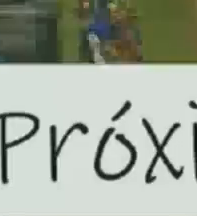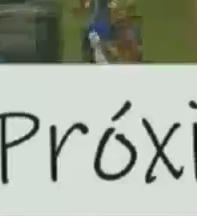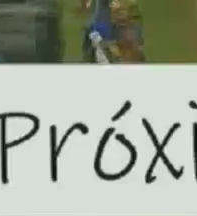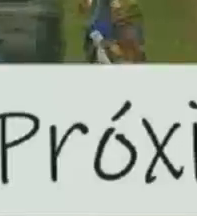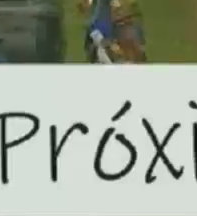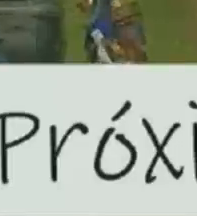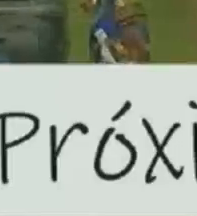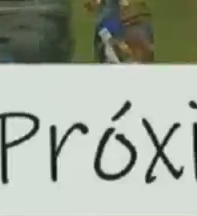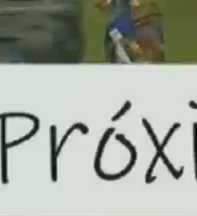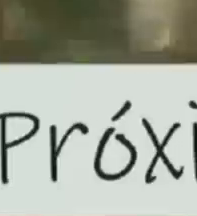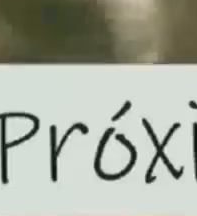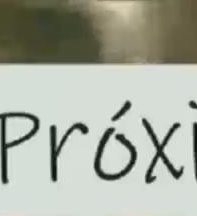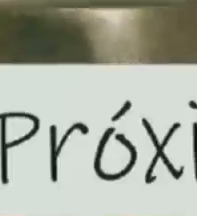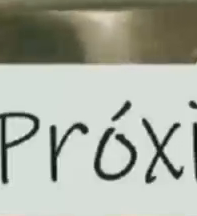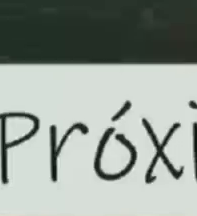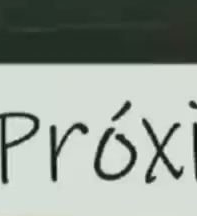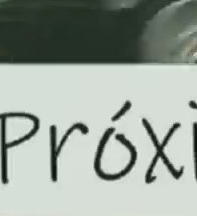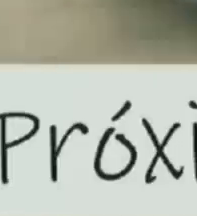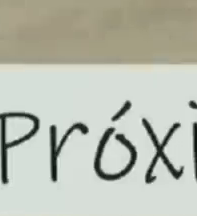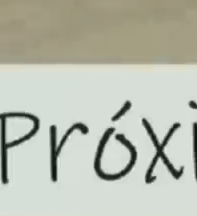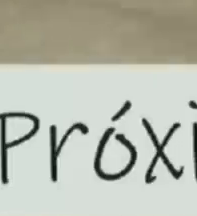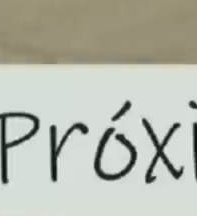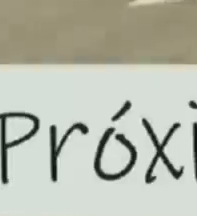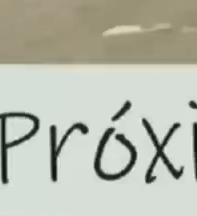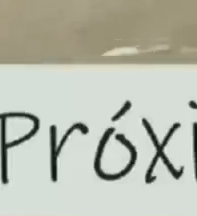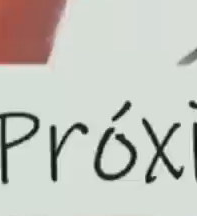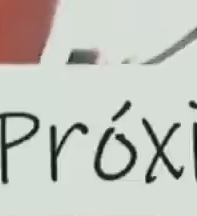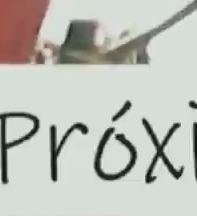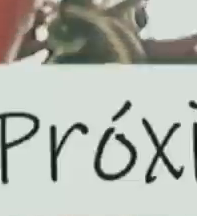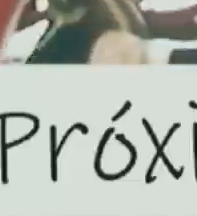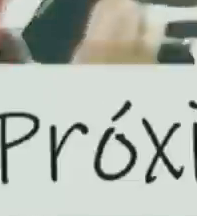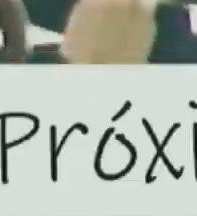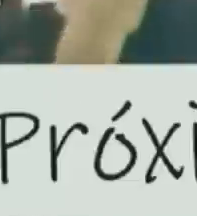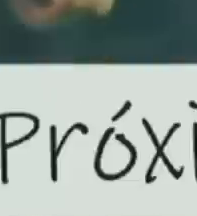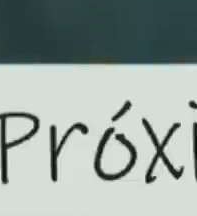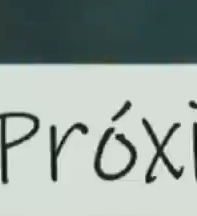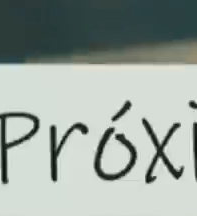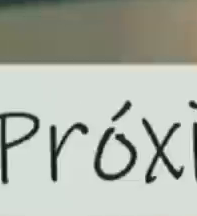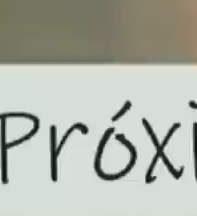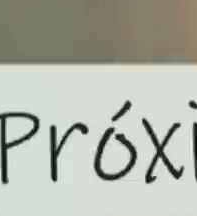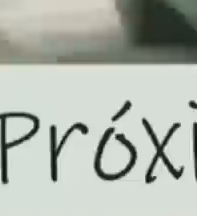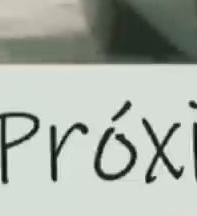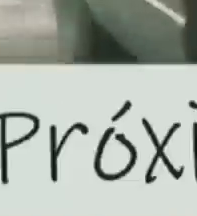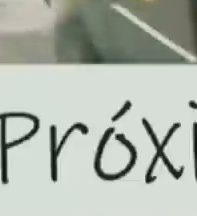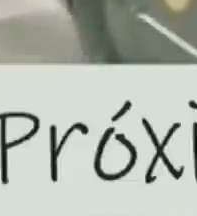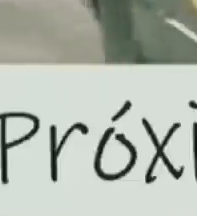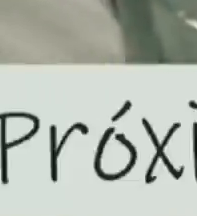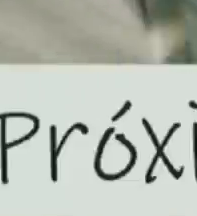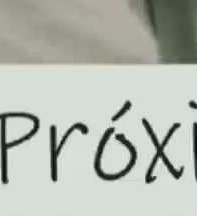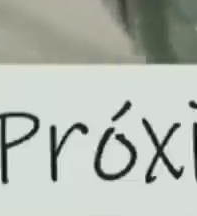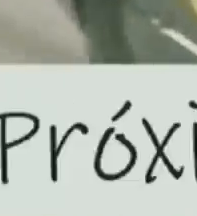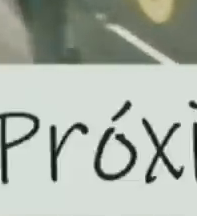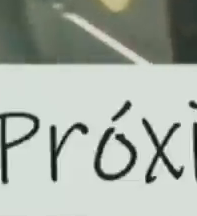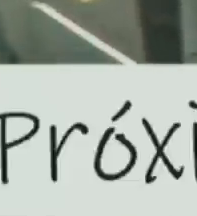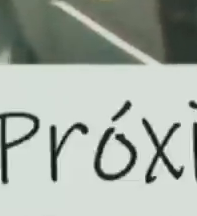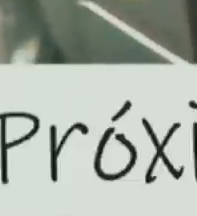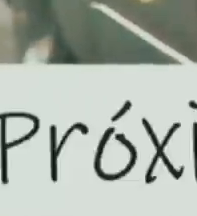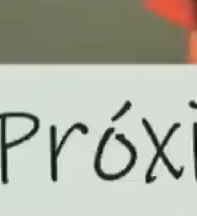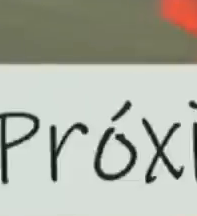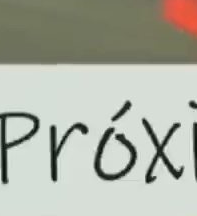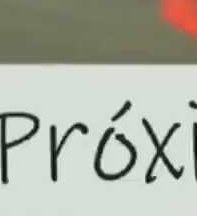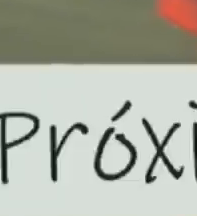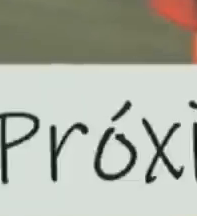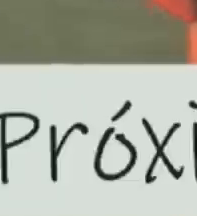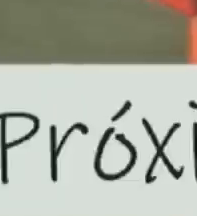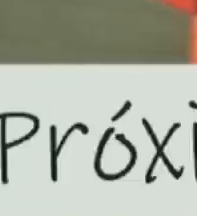sábado, a partir de las 9 de la mañana, soñarás a toda velocidad, sueños a todo motor.